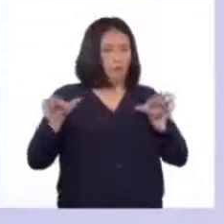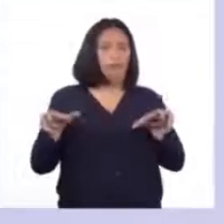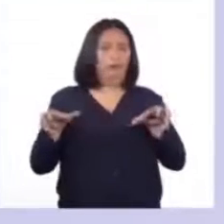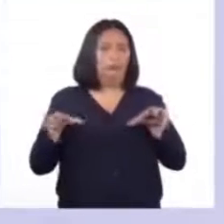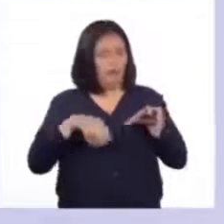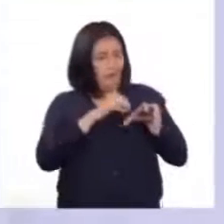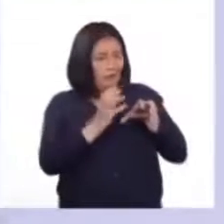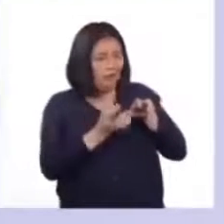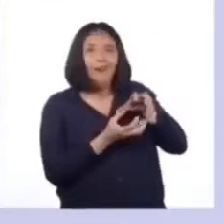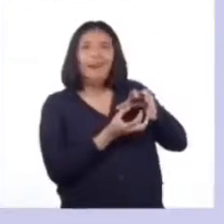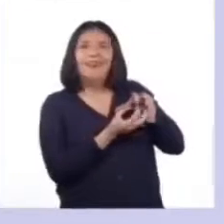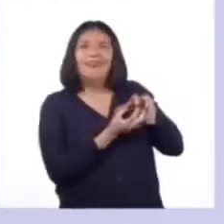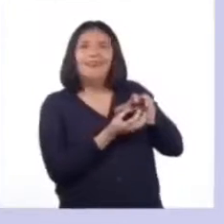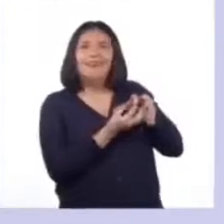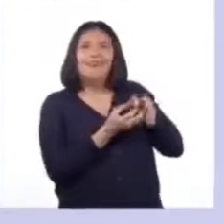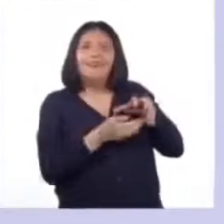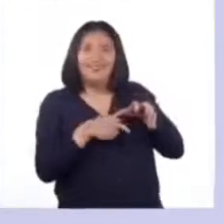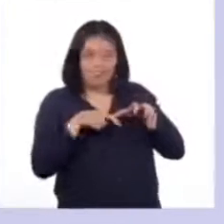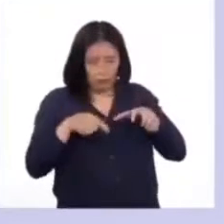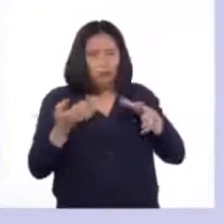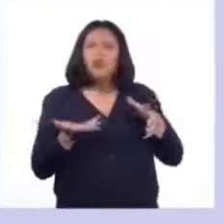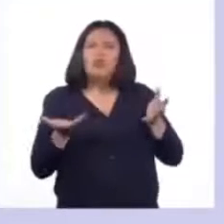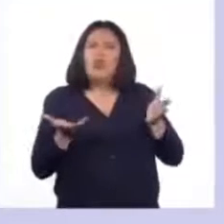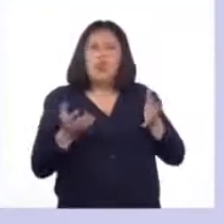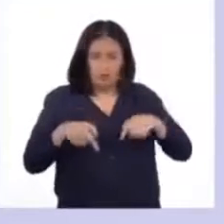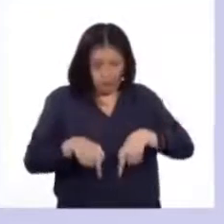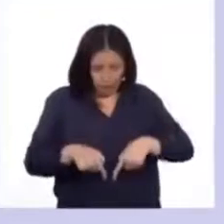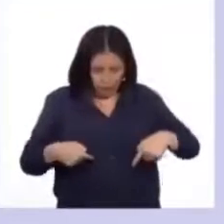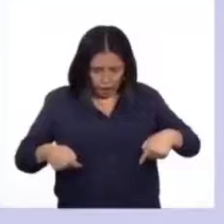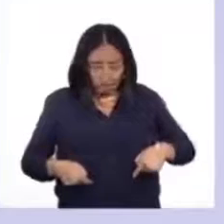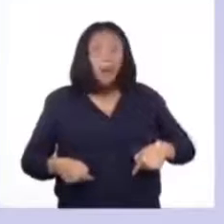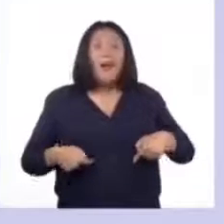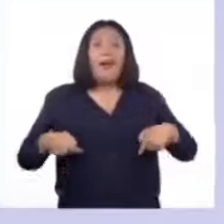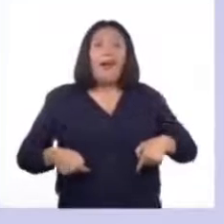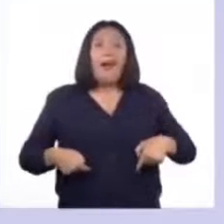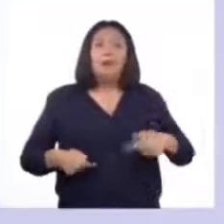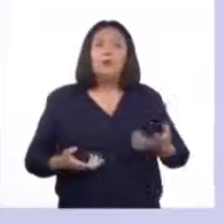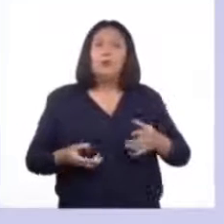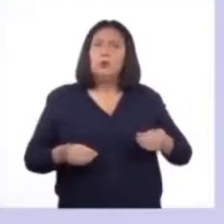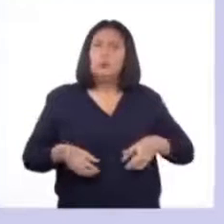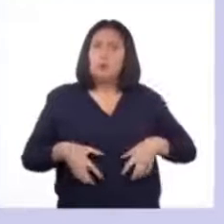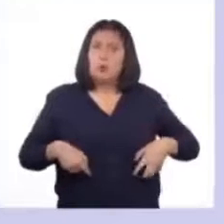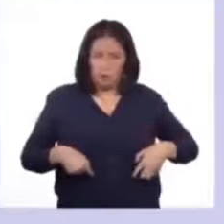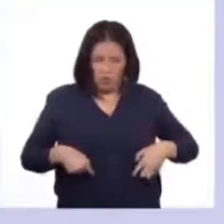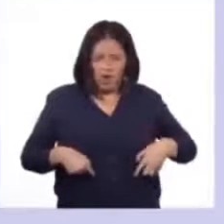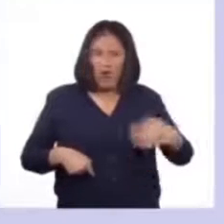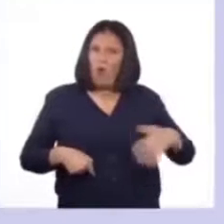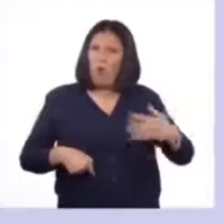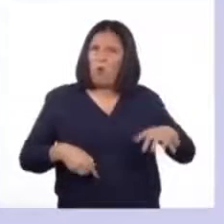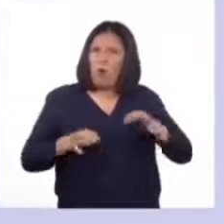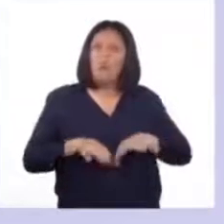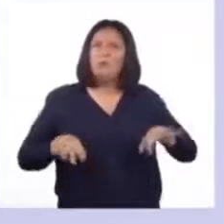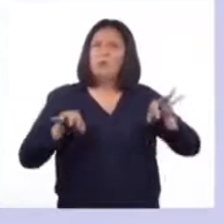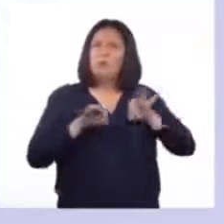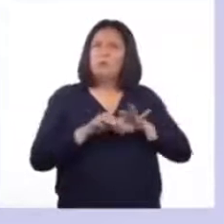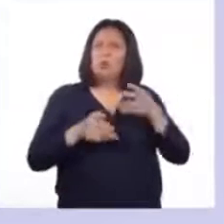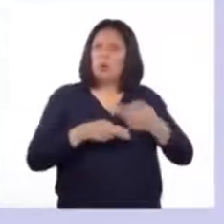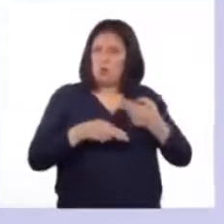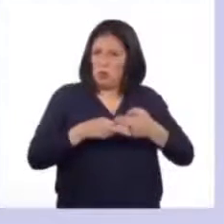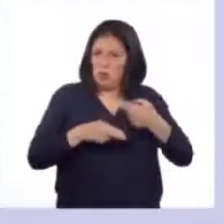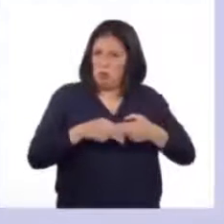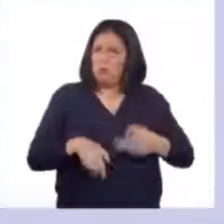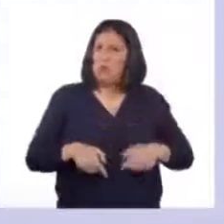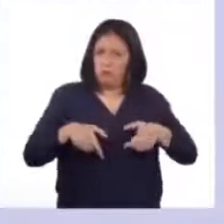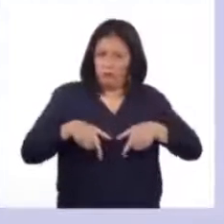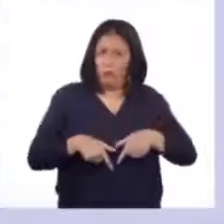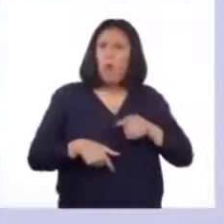almendra y que están ubicados en la parte baja del abdomen de las mujeres al lado de otro órgano muy importante llamado útero.